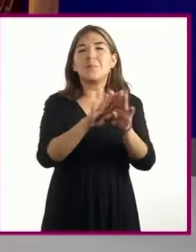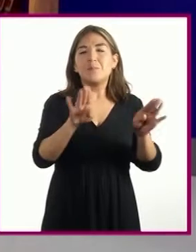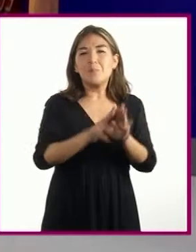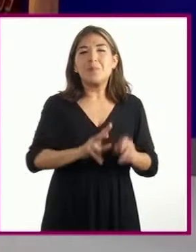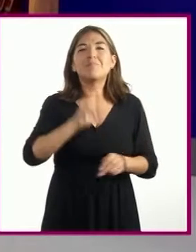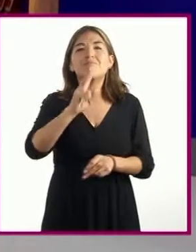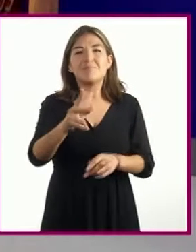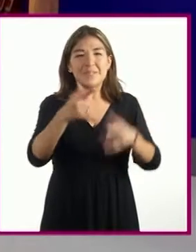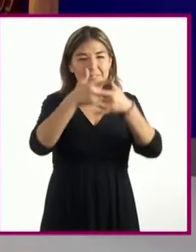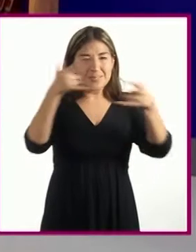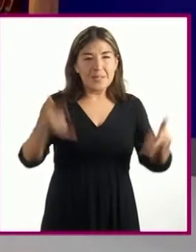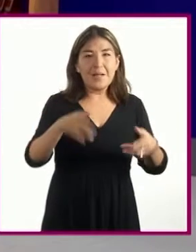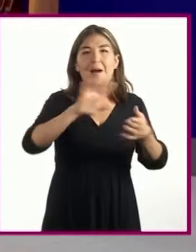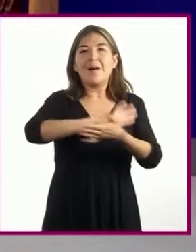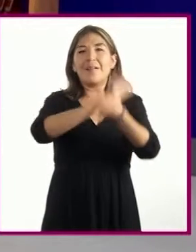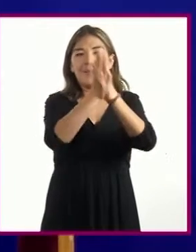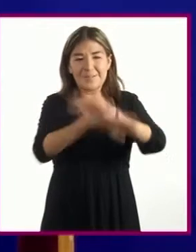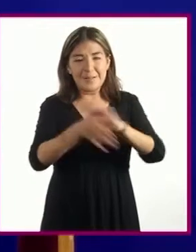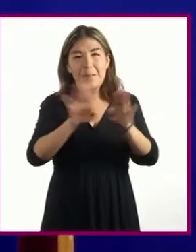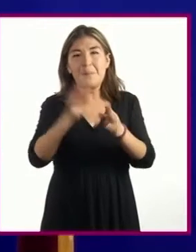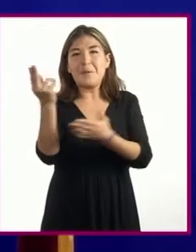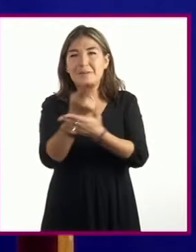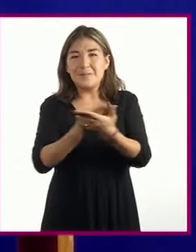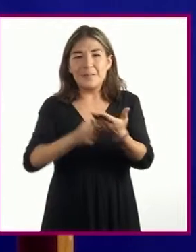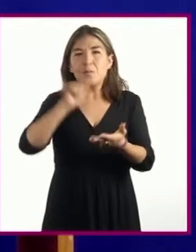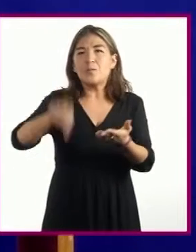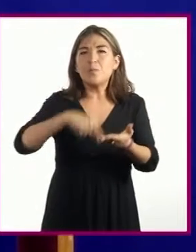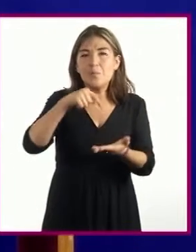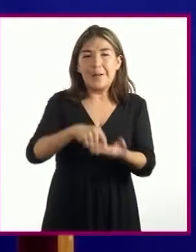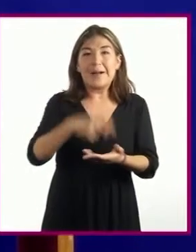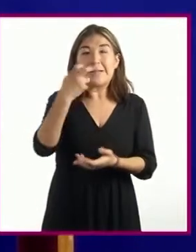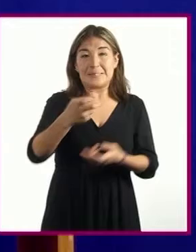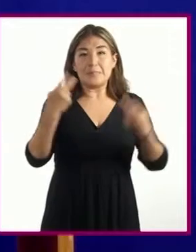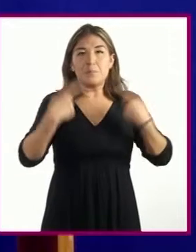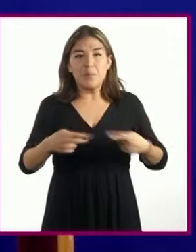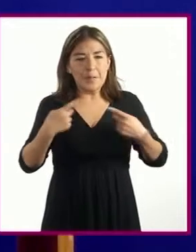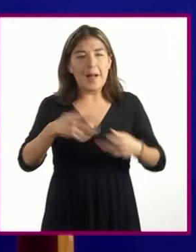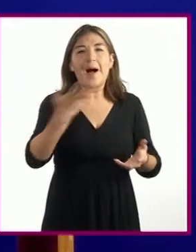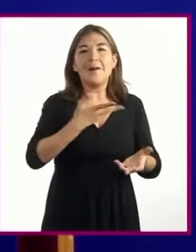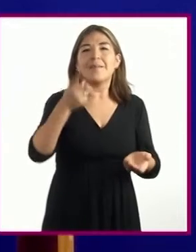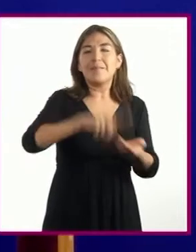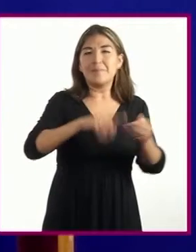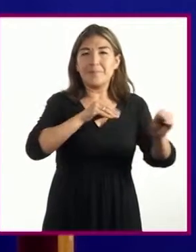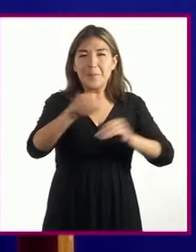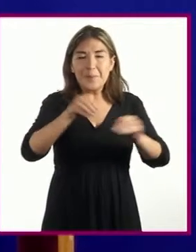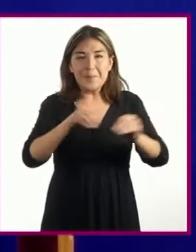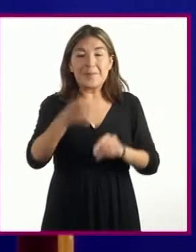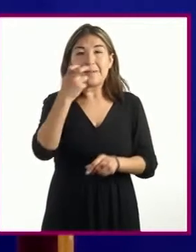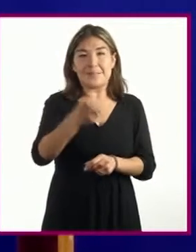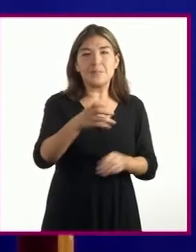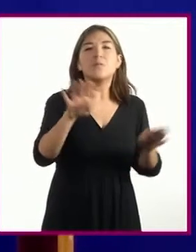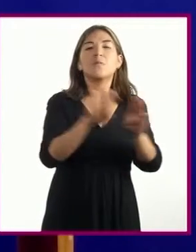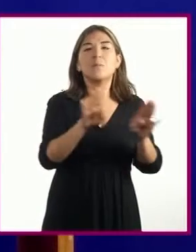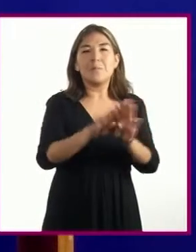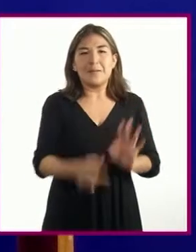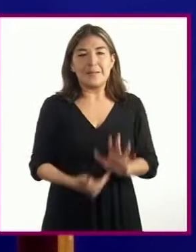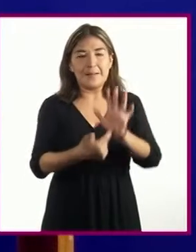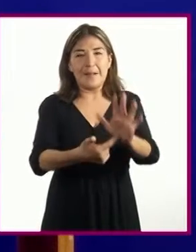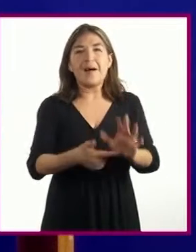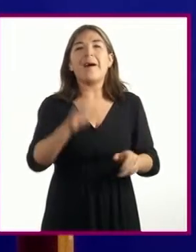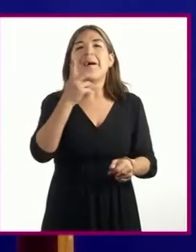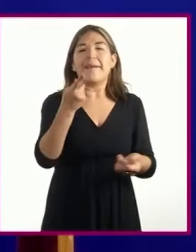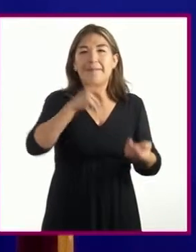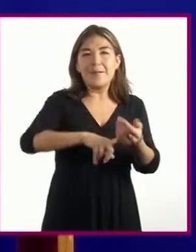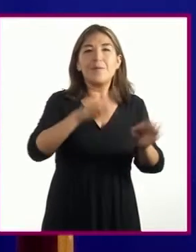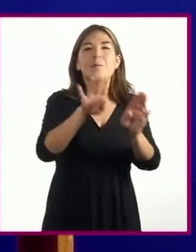espacios en los que se desarrollan las historias. Y en lo que los personajes se mueven. Estos espacios nos brindan contexto